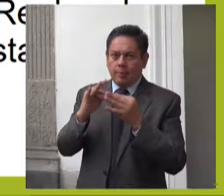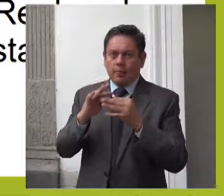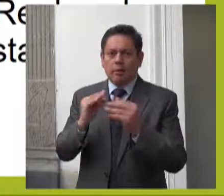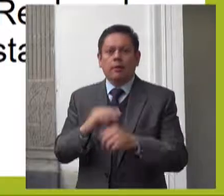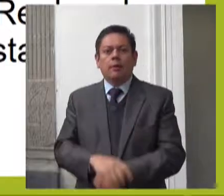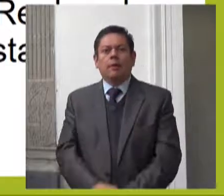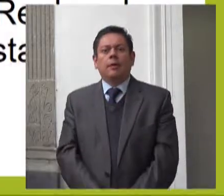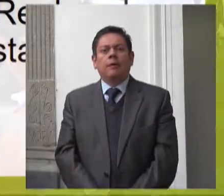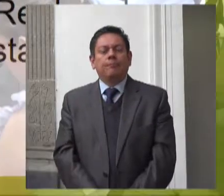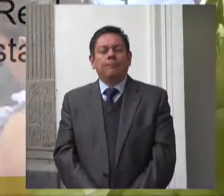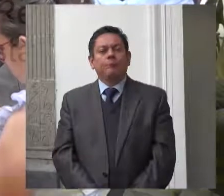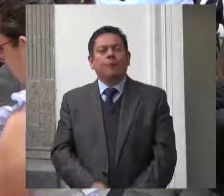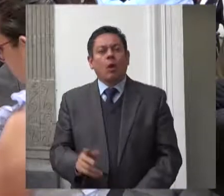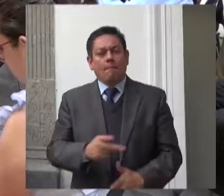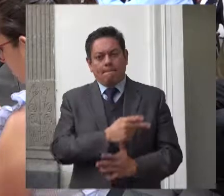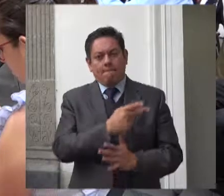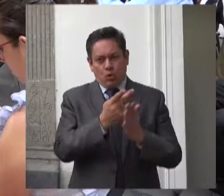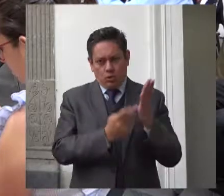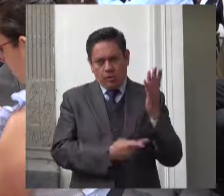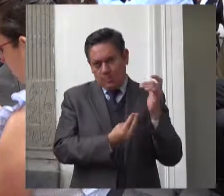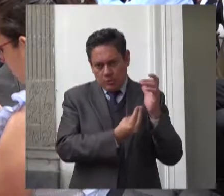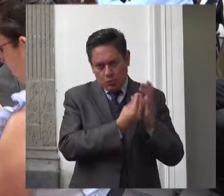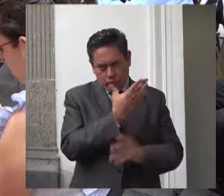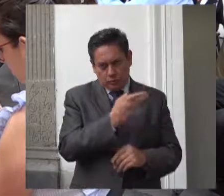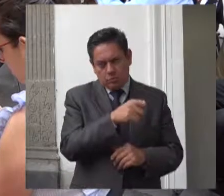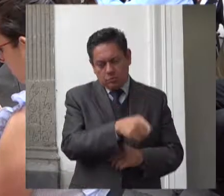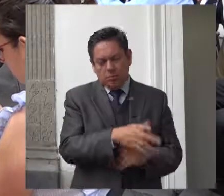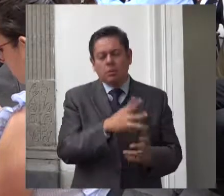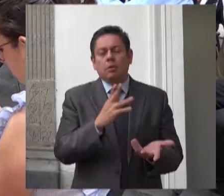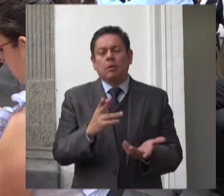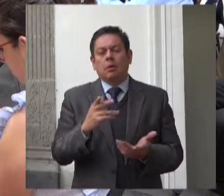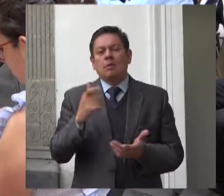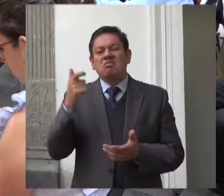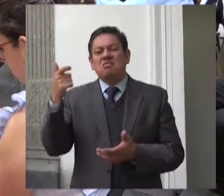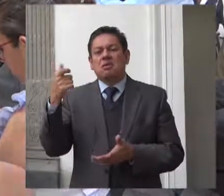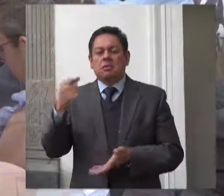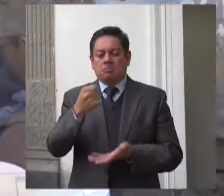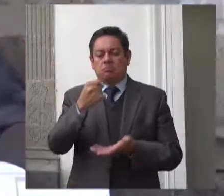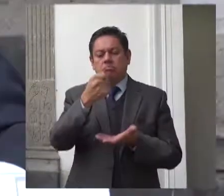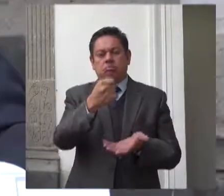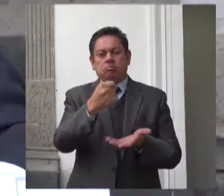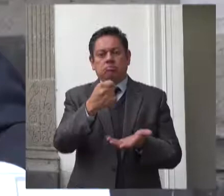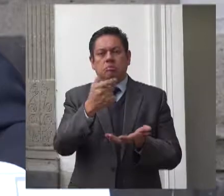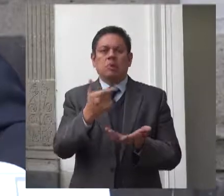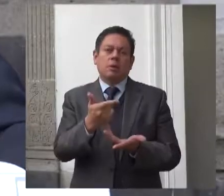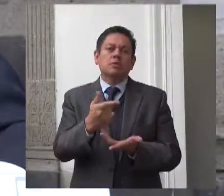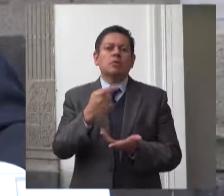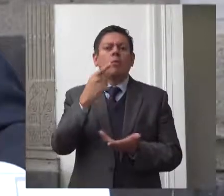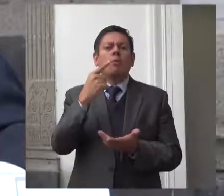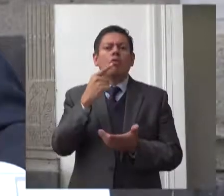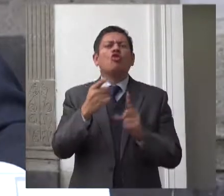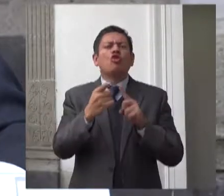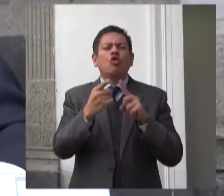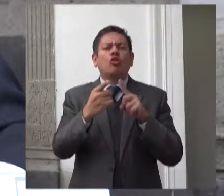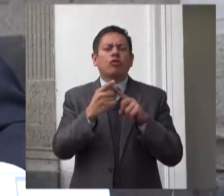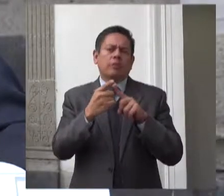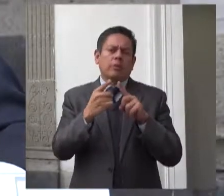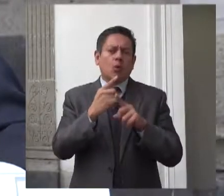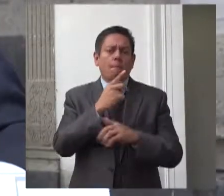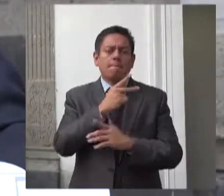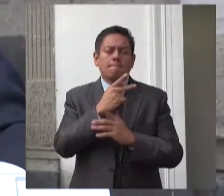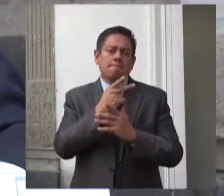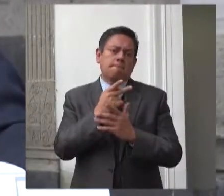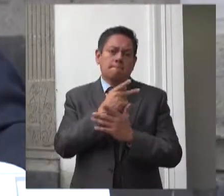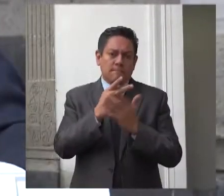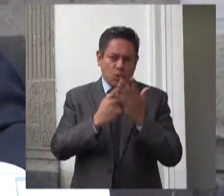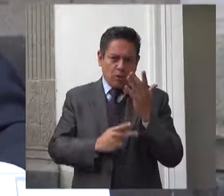recursos del programa, como se ha señalado, pertenecen al ramo 20, bienestar, y específicamente al